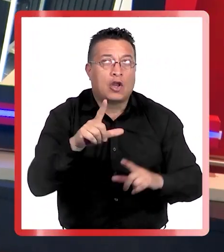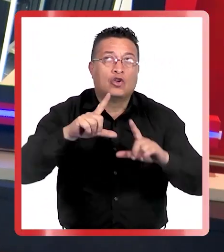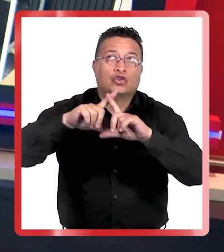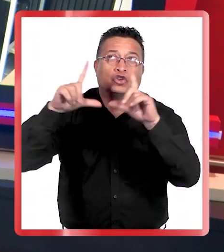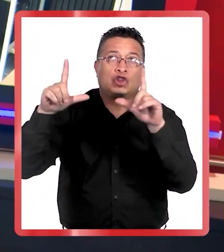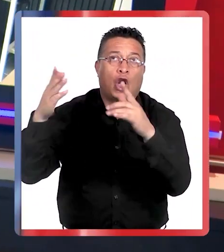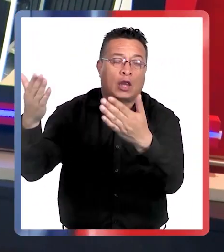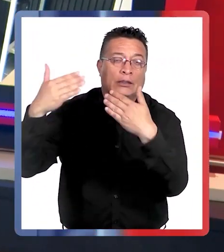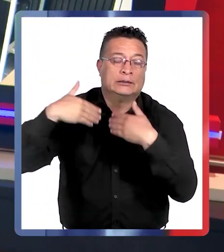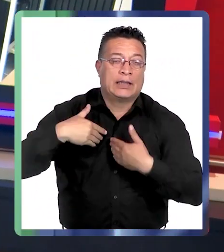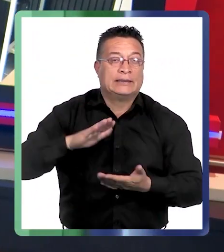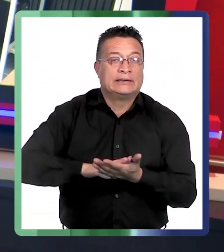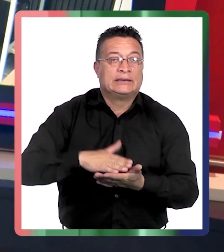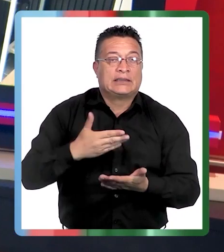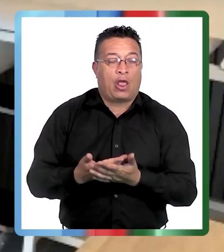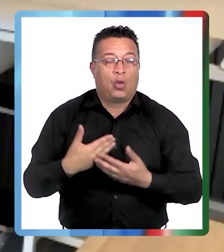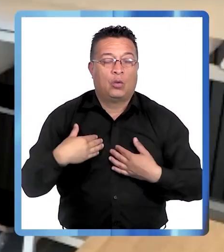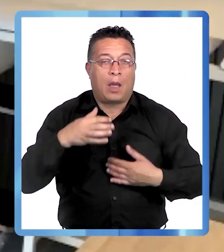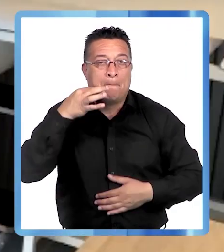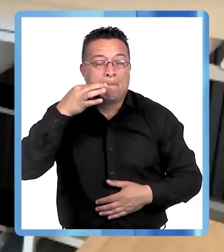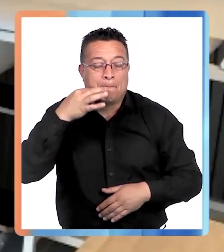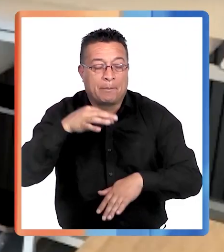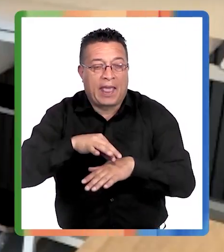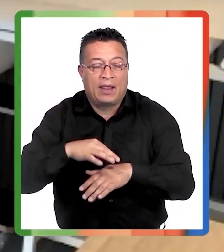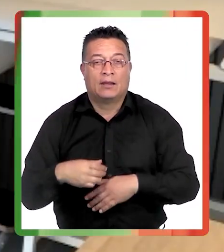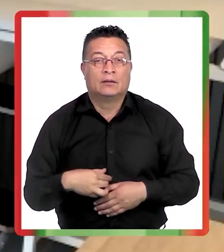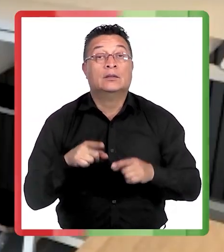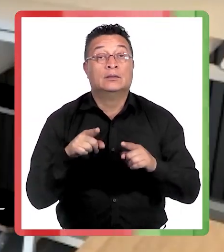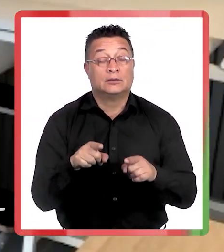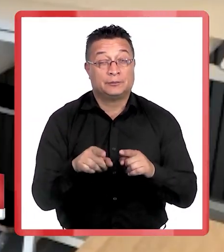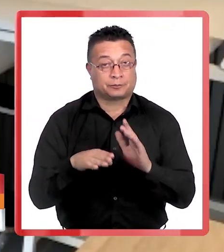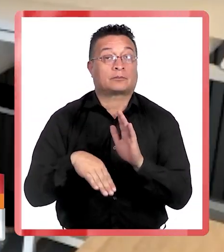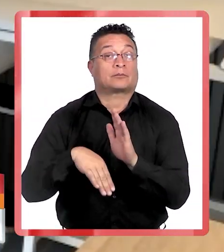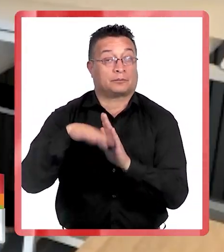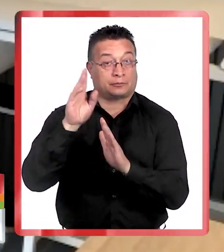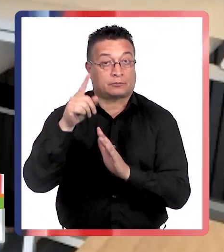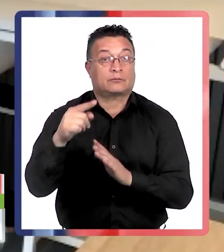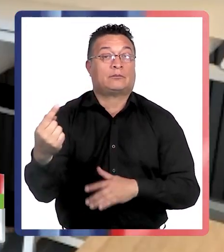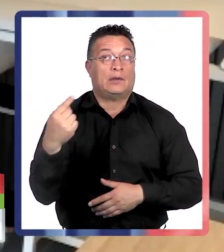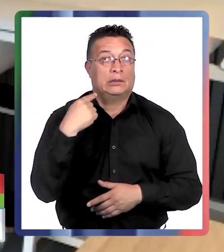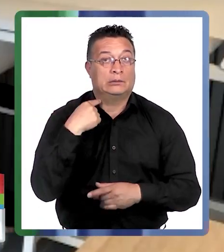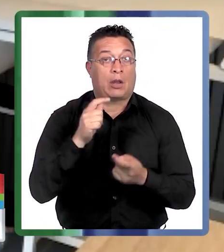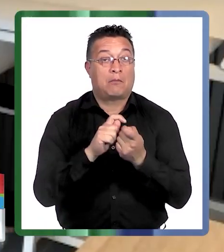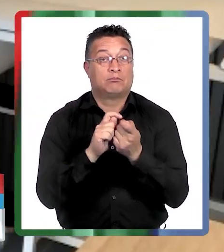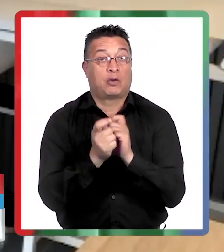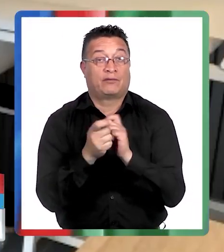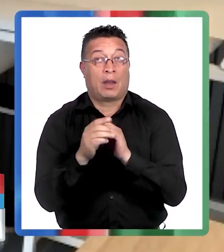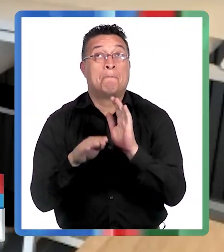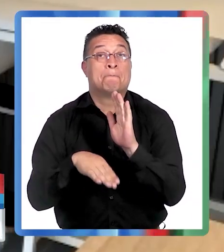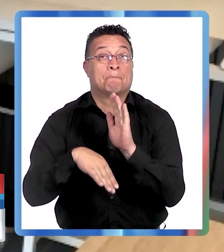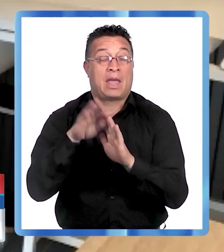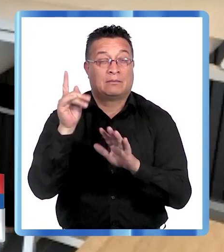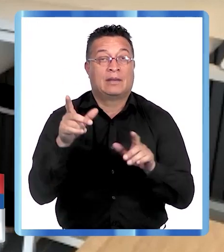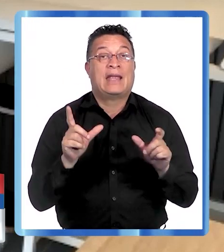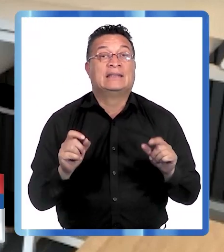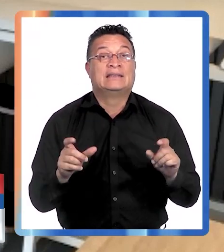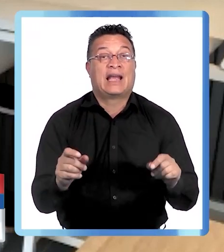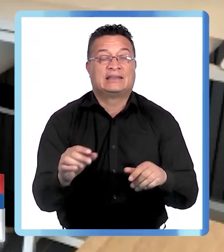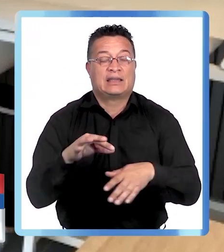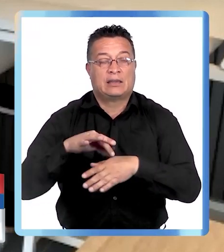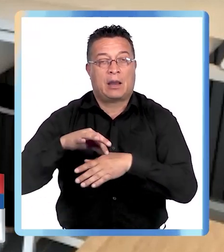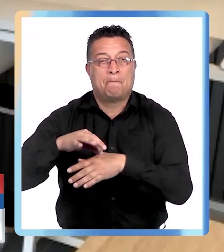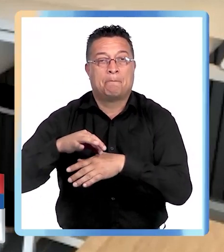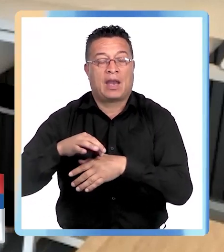para nuestra salud, para nuestra piel en particular? De hecho, es el principal factor modificable en relación al cáncer de piel.